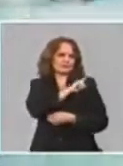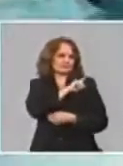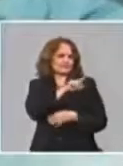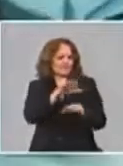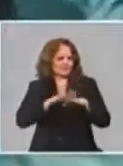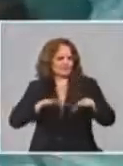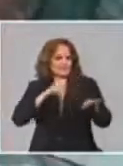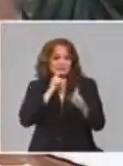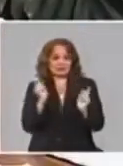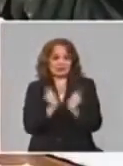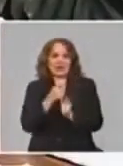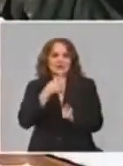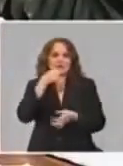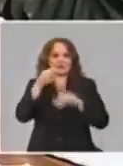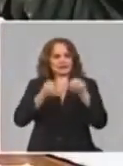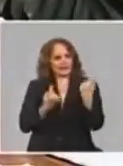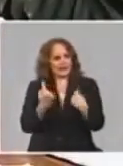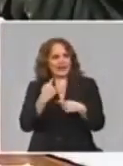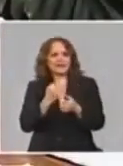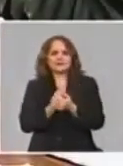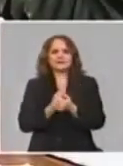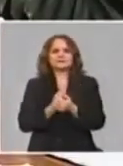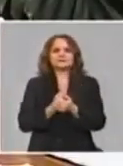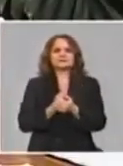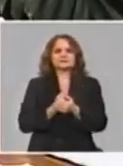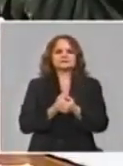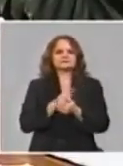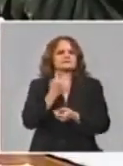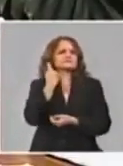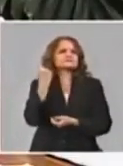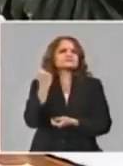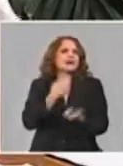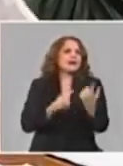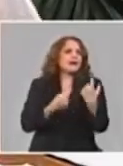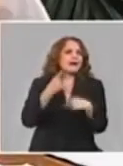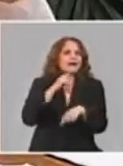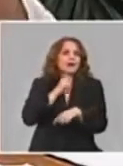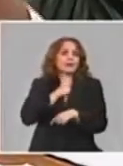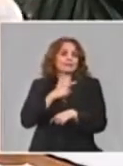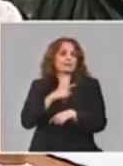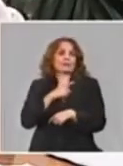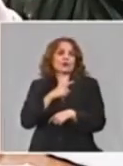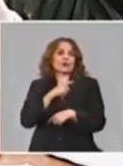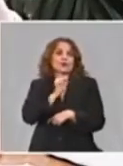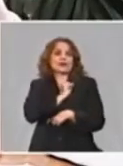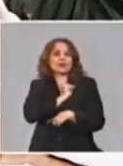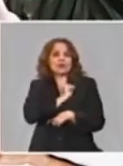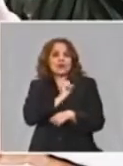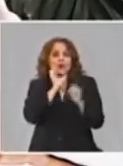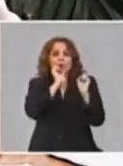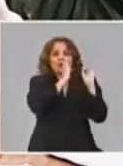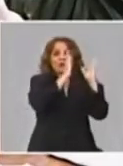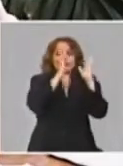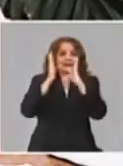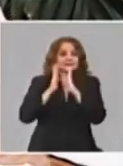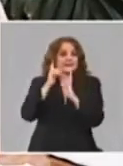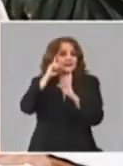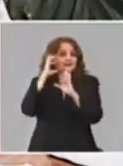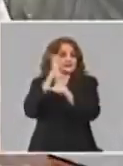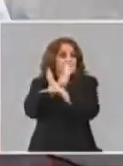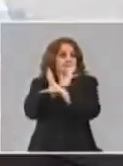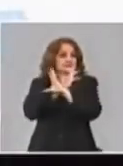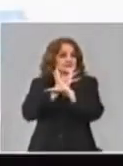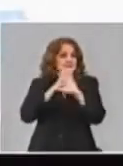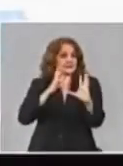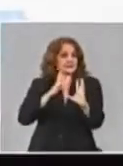mesa muy rápido, por ahí venía una idea de cómo hemos tratado de organizar el tema de la ciencia para